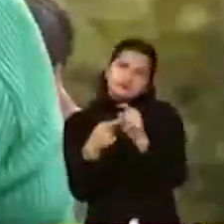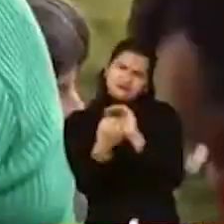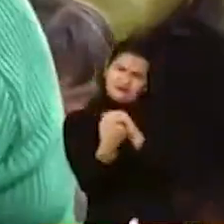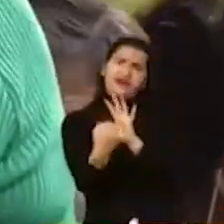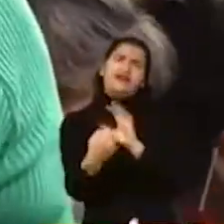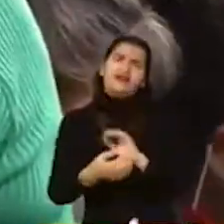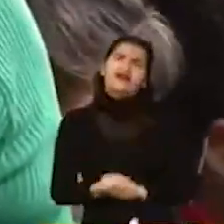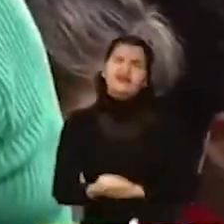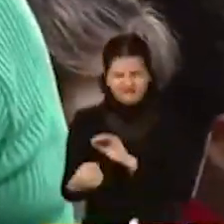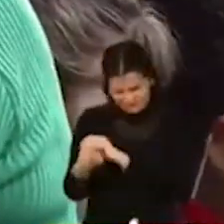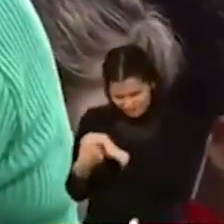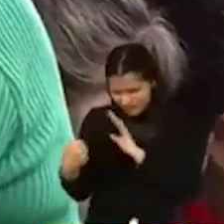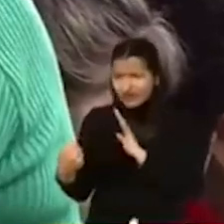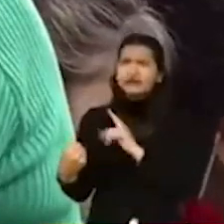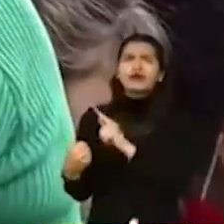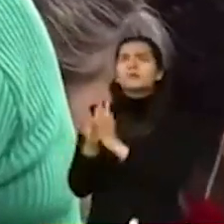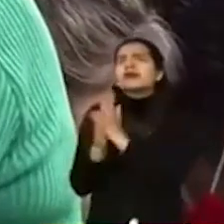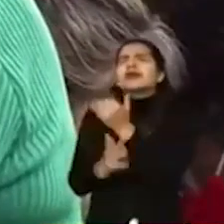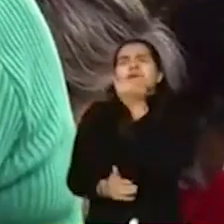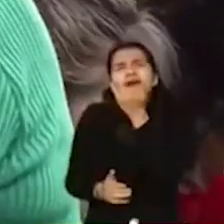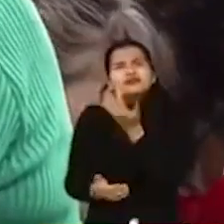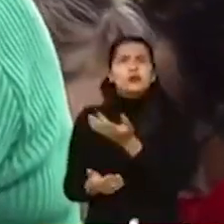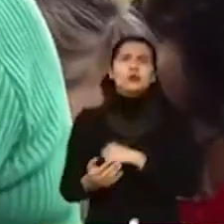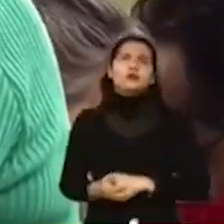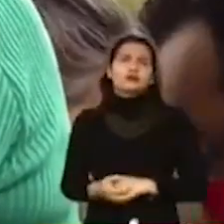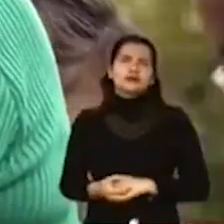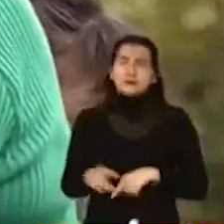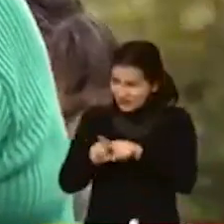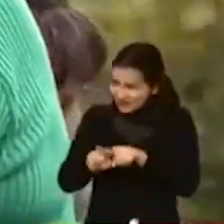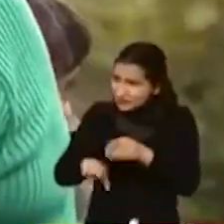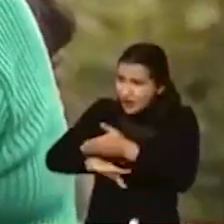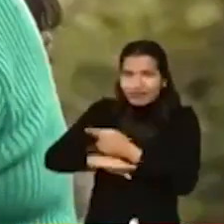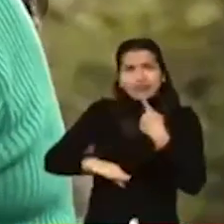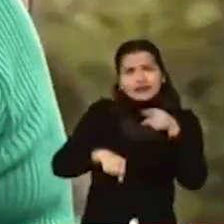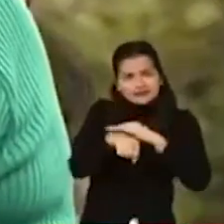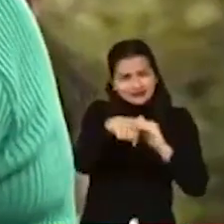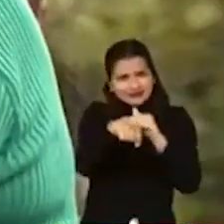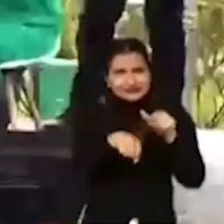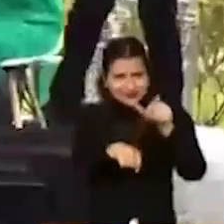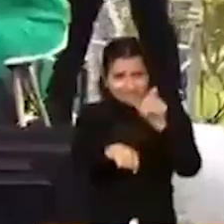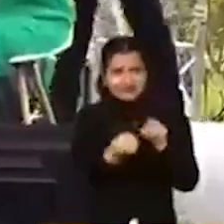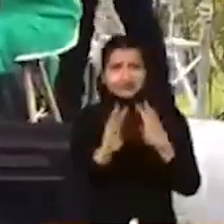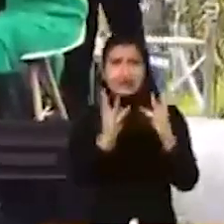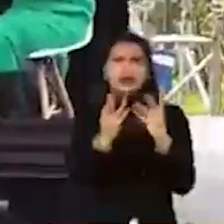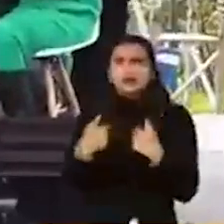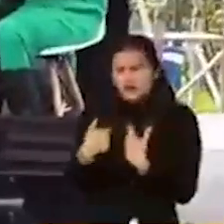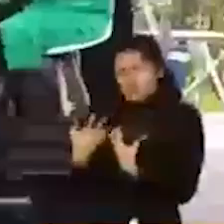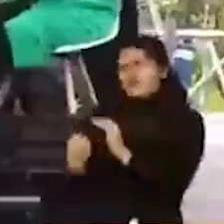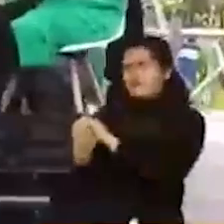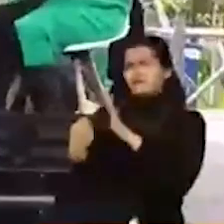¿sí? Y quiero esa verdad, como le decía al senador, una verdad justa, una verdad honesta,